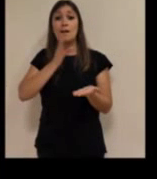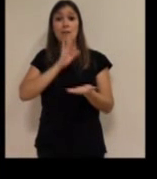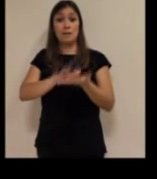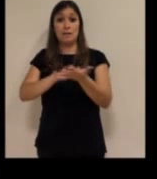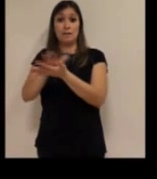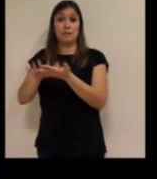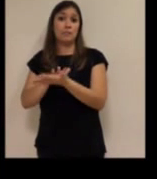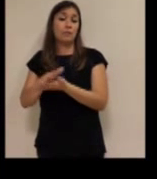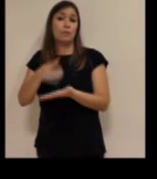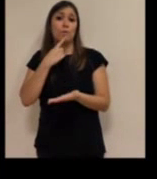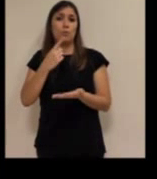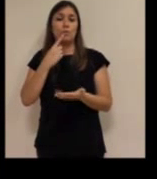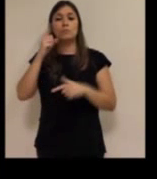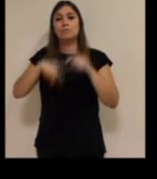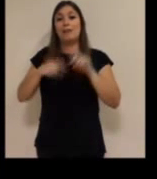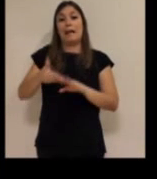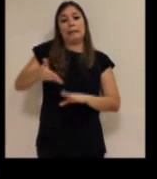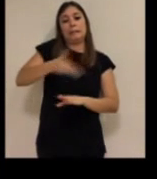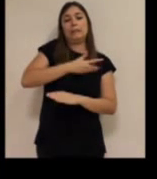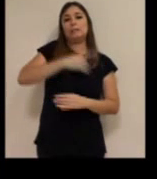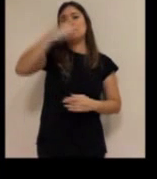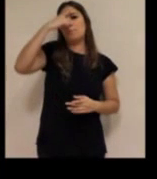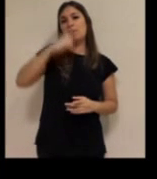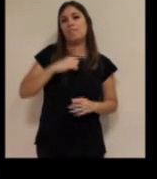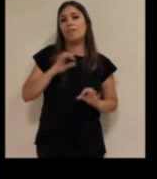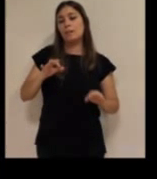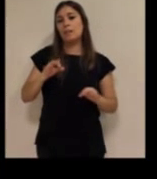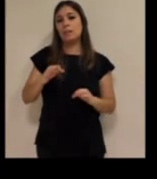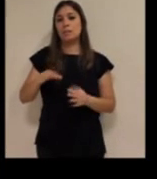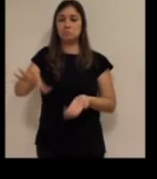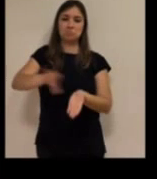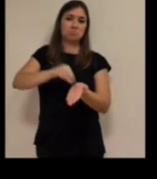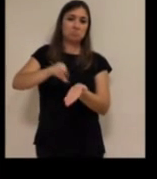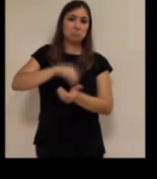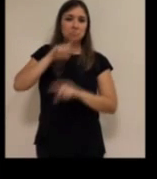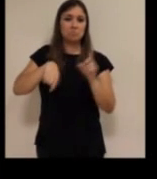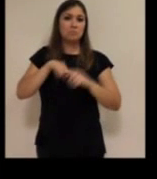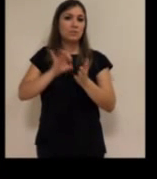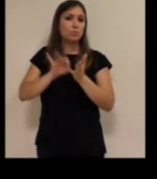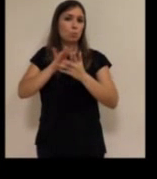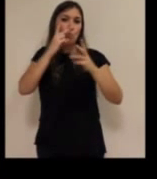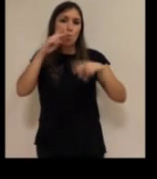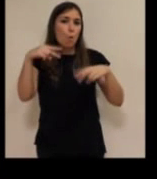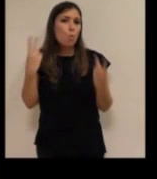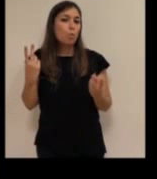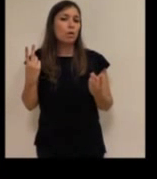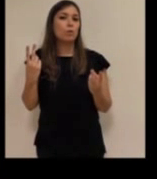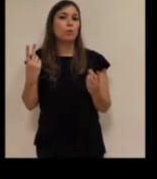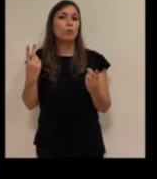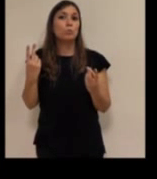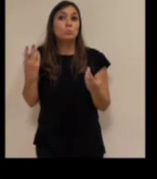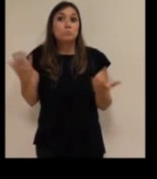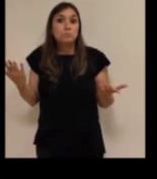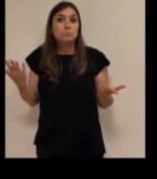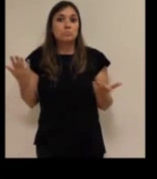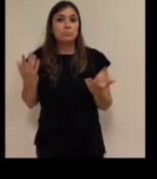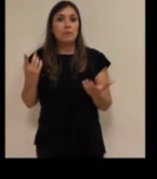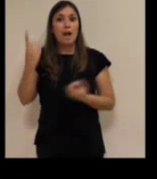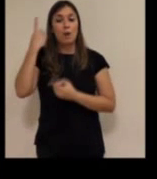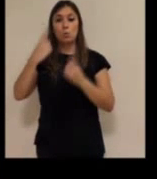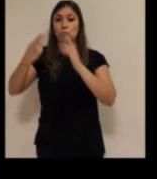comentando que en principio había unos perfiles que eran los que se contemplaban a nivel de servicios públicos y estaban